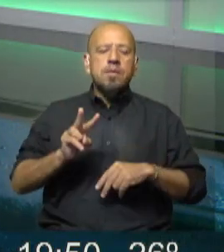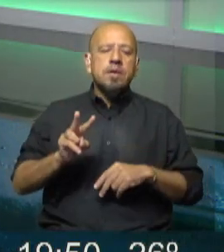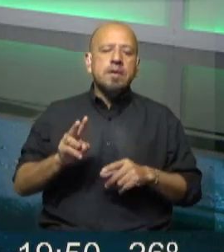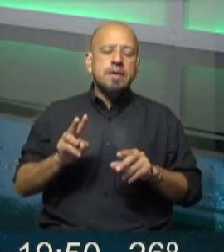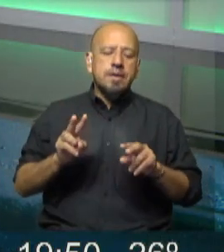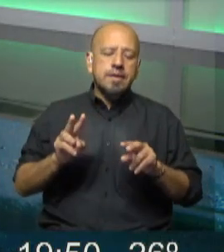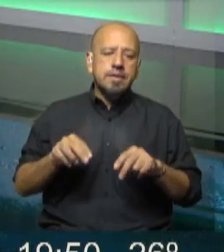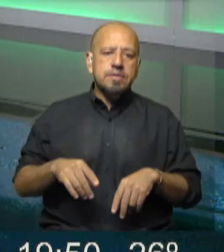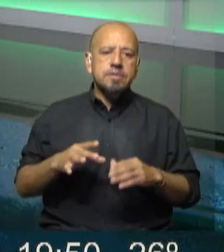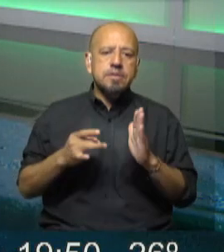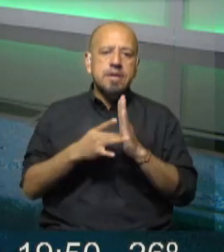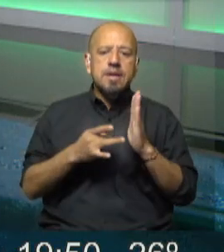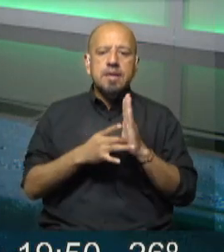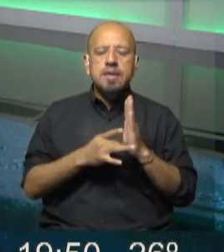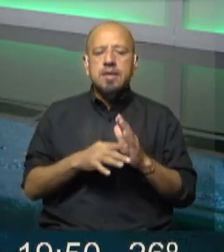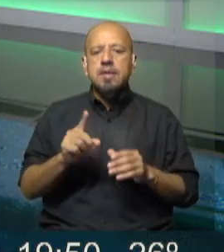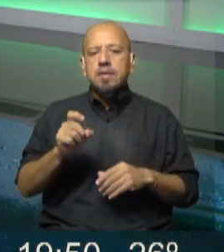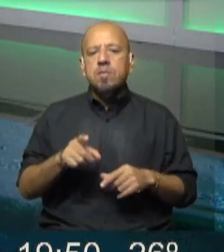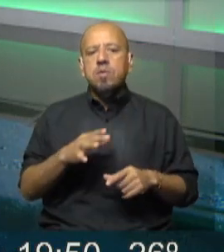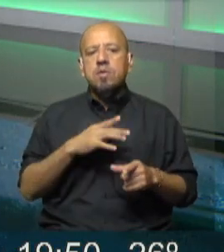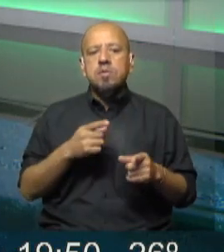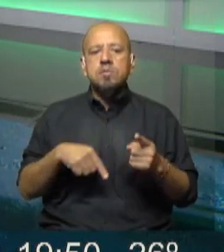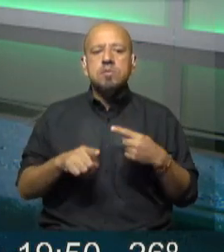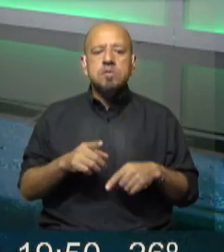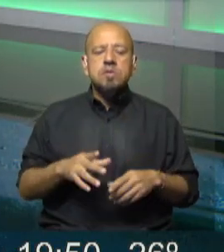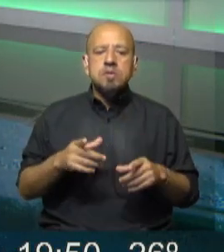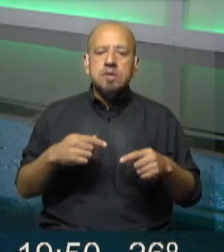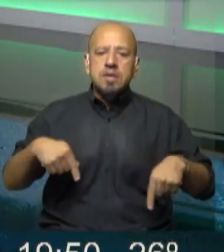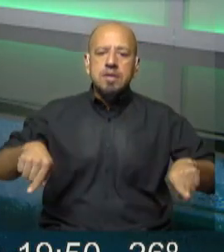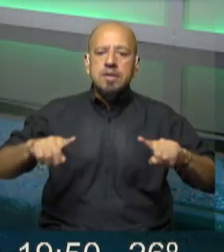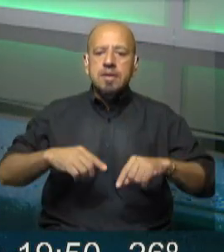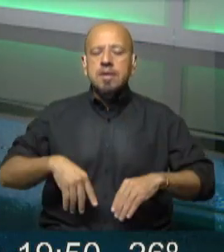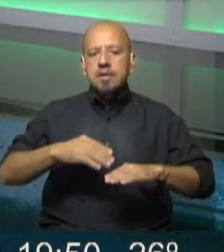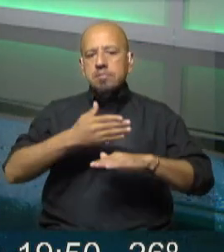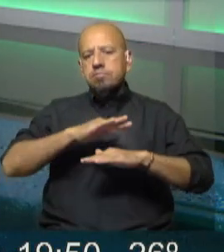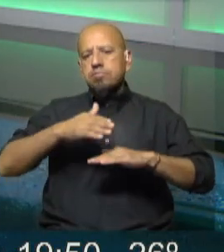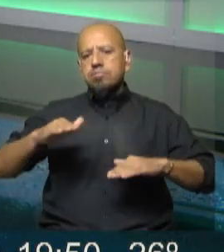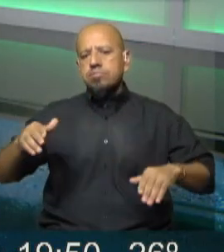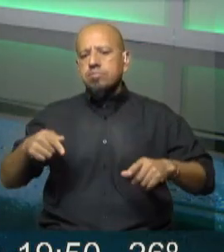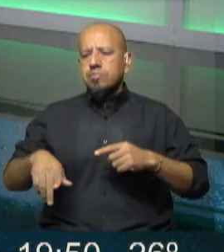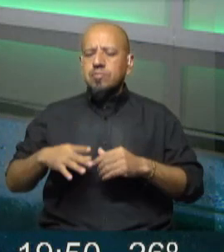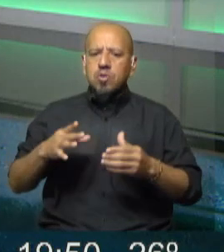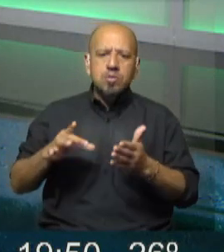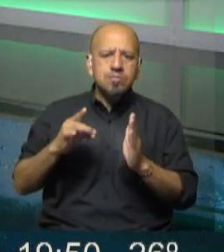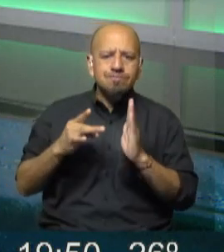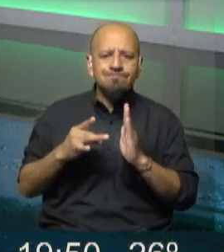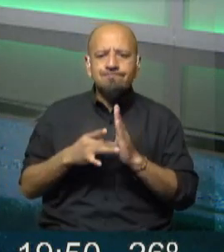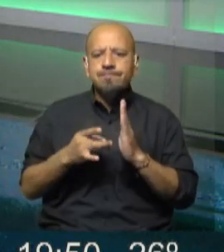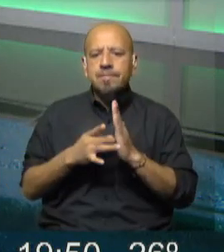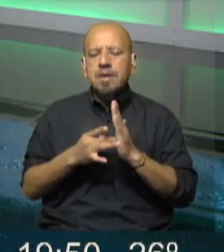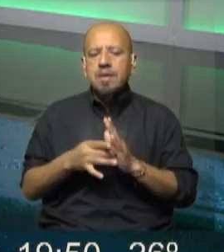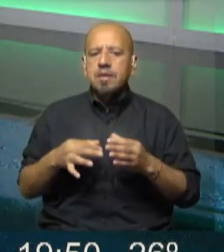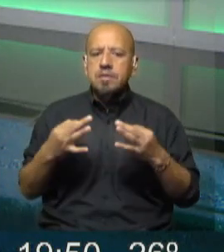también, bueno, la calidad del agua, como hablábamos, de impedir que determinadas infraestructuras puedan afectar